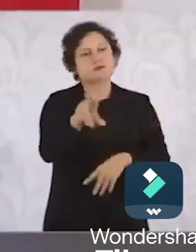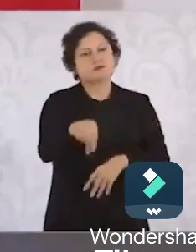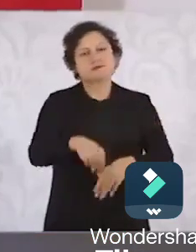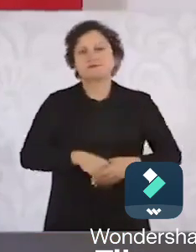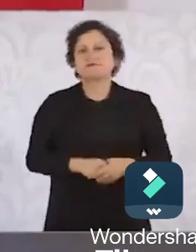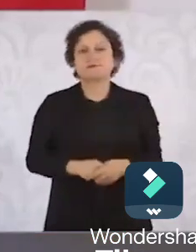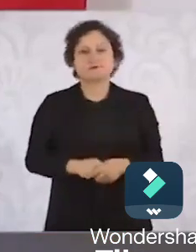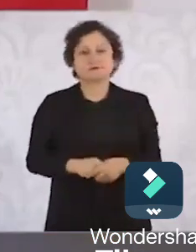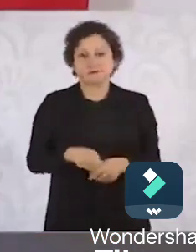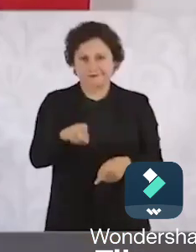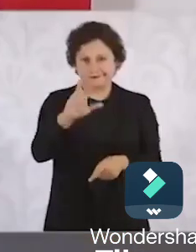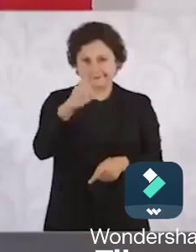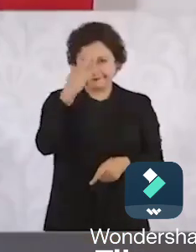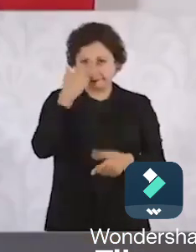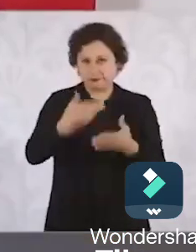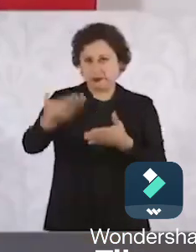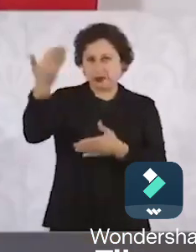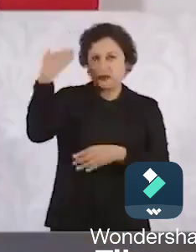de Calderón